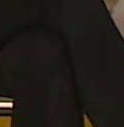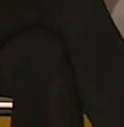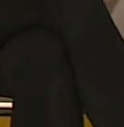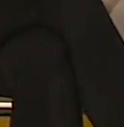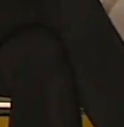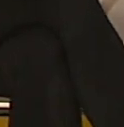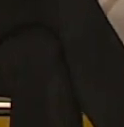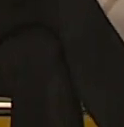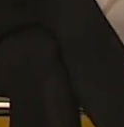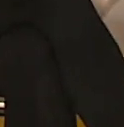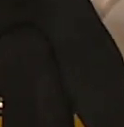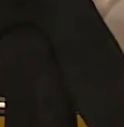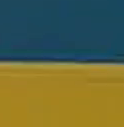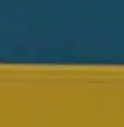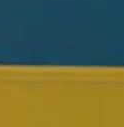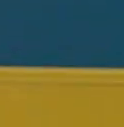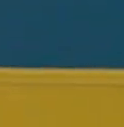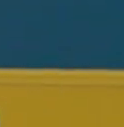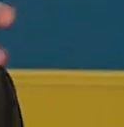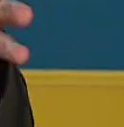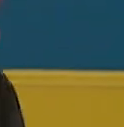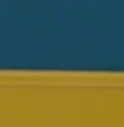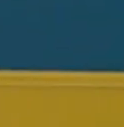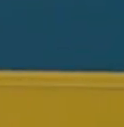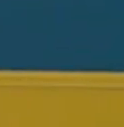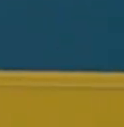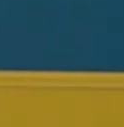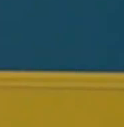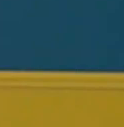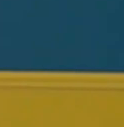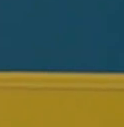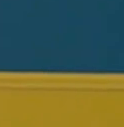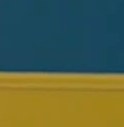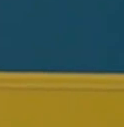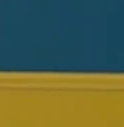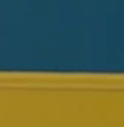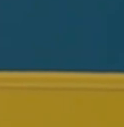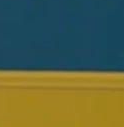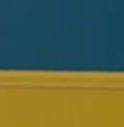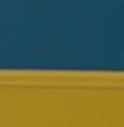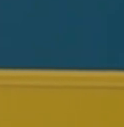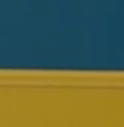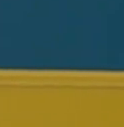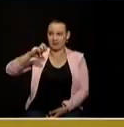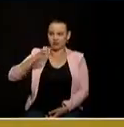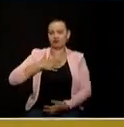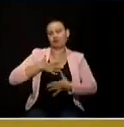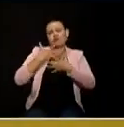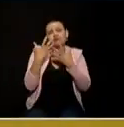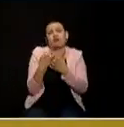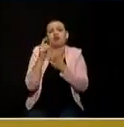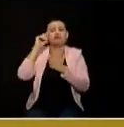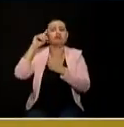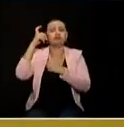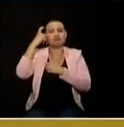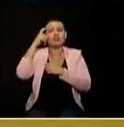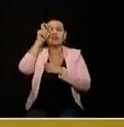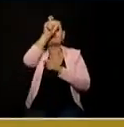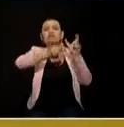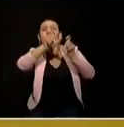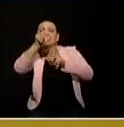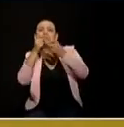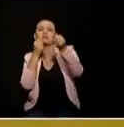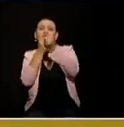felipe palau yo me llamo felipe palau y quiero ser el gobernador de todas y todos los antioqueños por